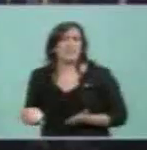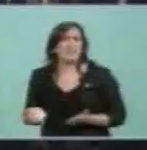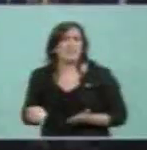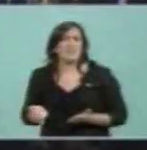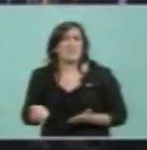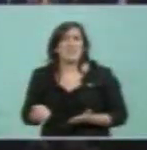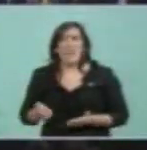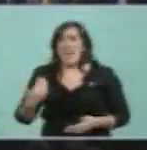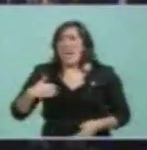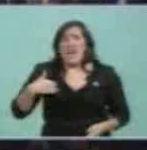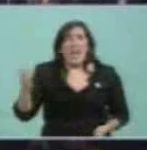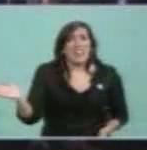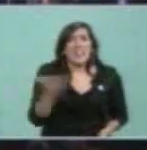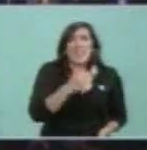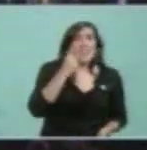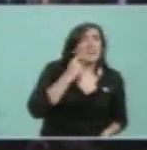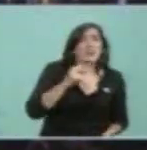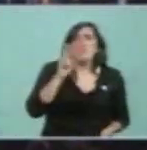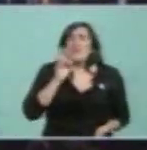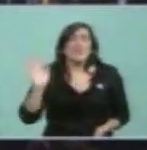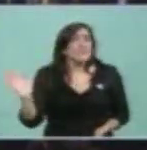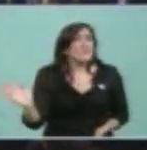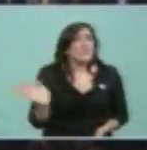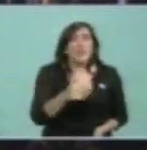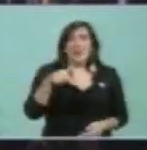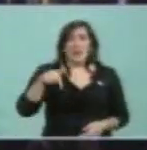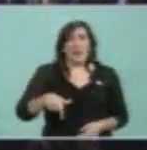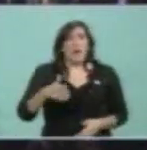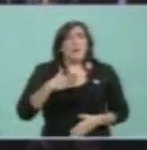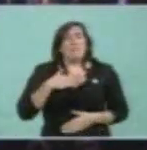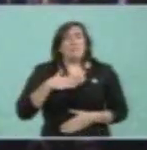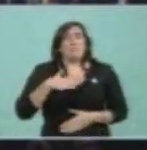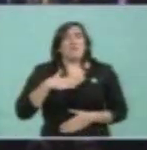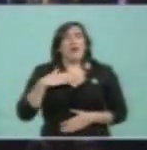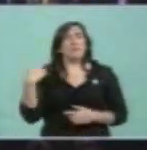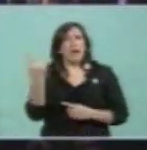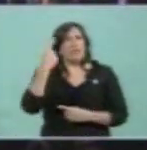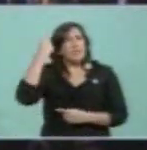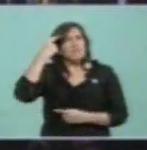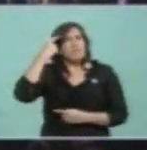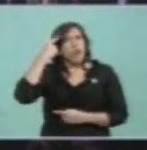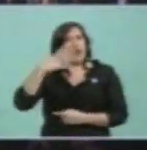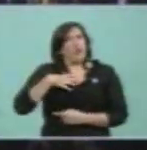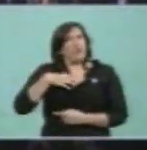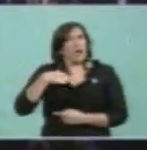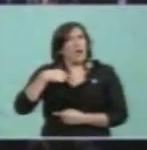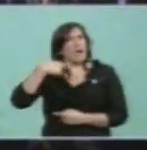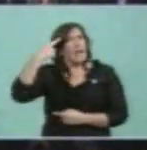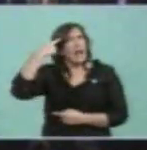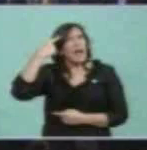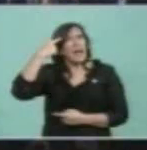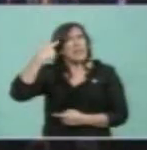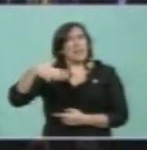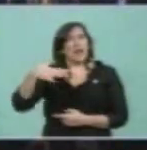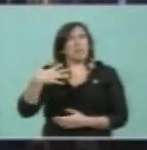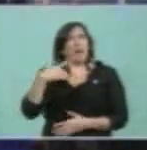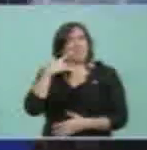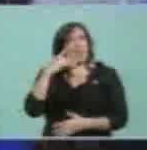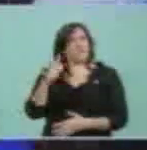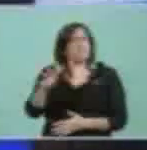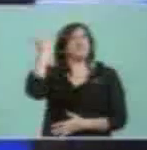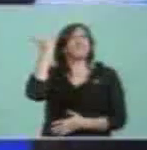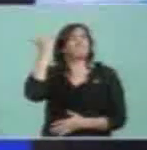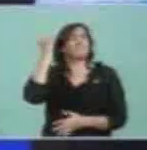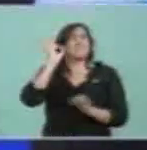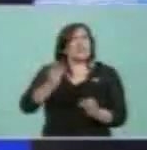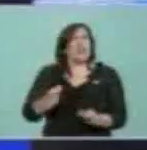argentinos y argentinas, en definitiva, en nuestra propia inteligencia, en poder discernir